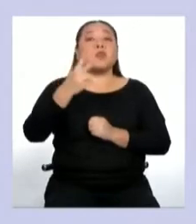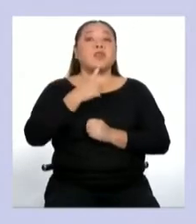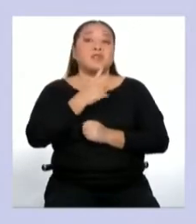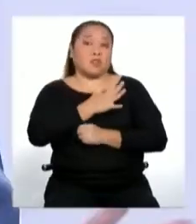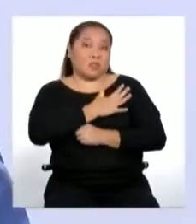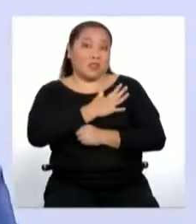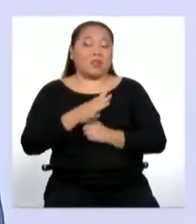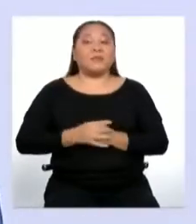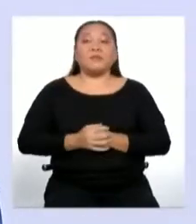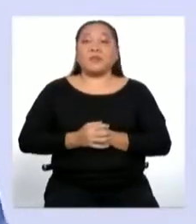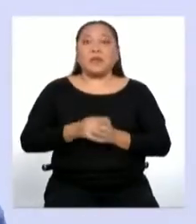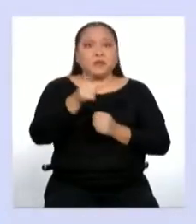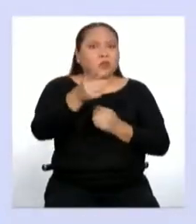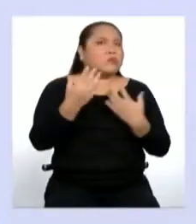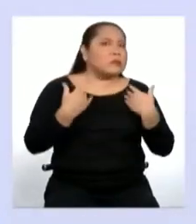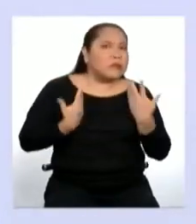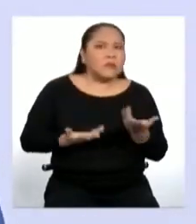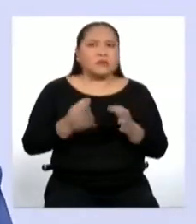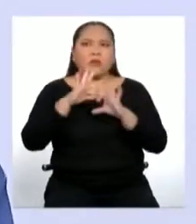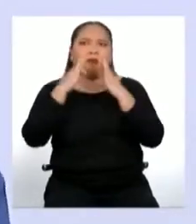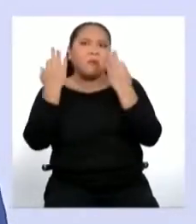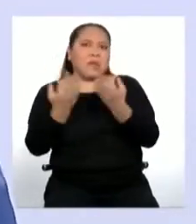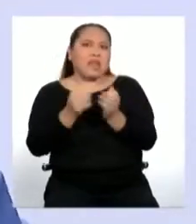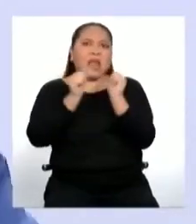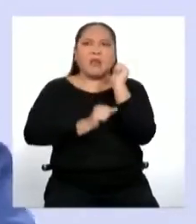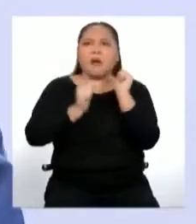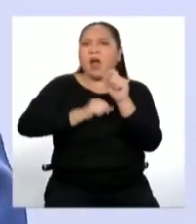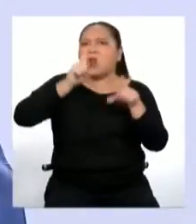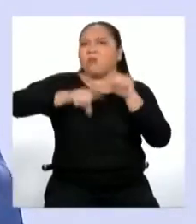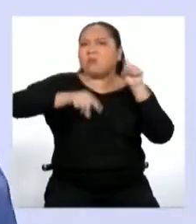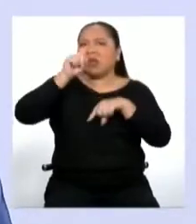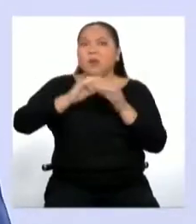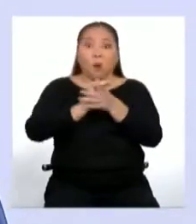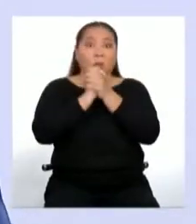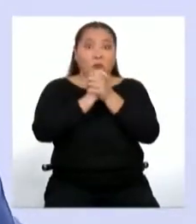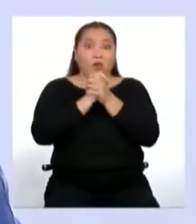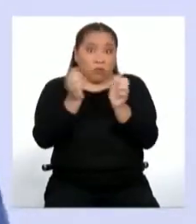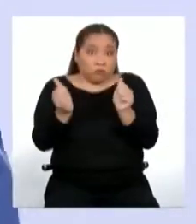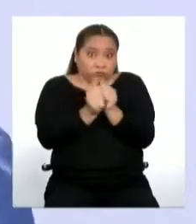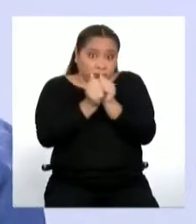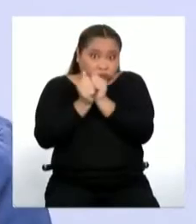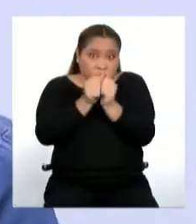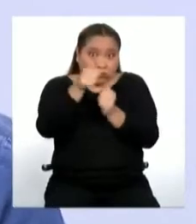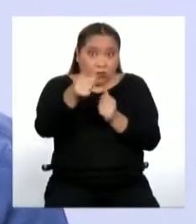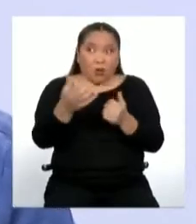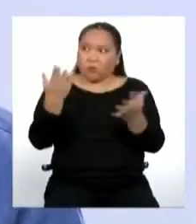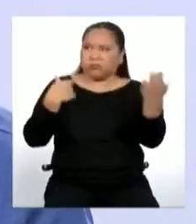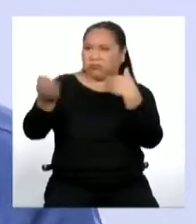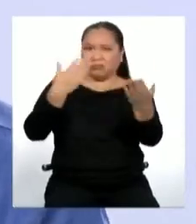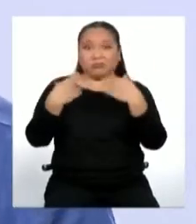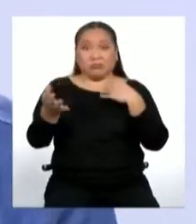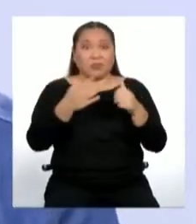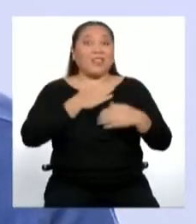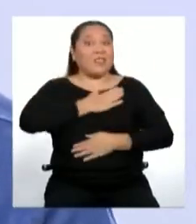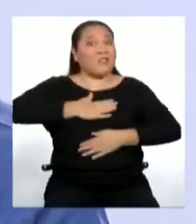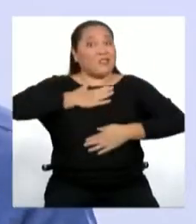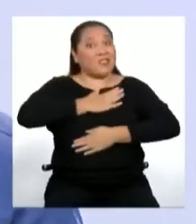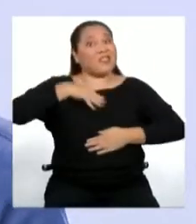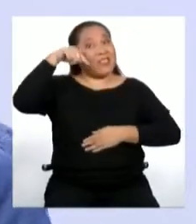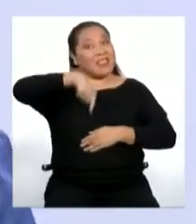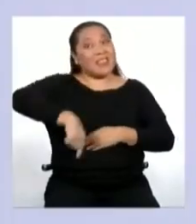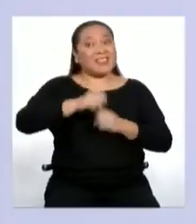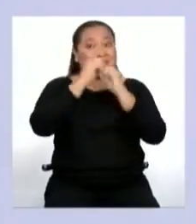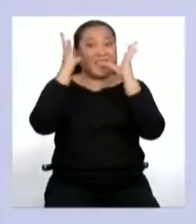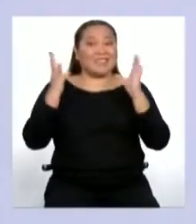de secundaria. Si tienes algún familiar, algún hermano, primo, amigo que viva contigo, bueno, pásale la voz también para que disfrute con nosotros de